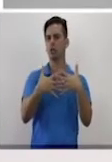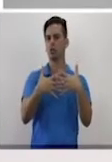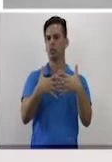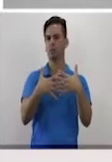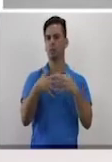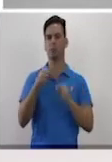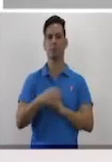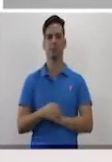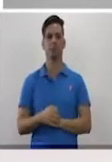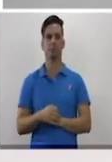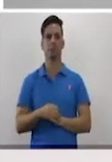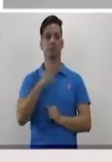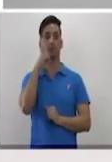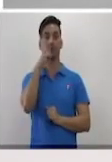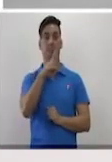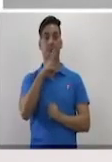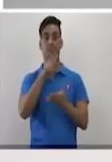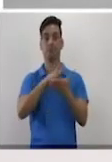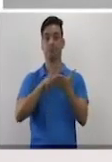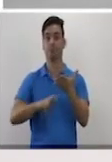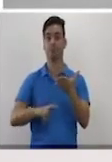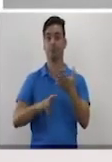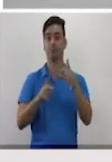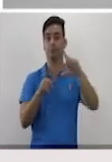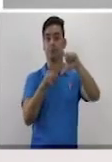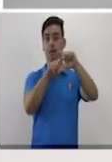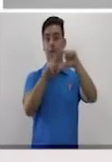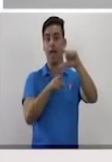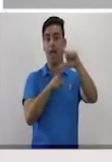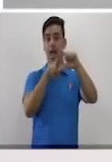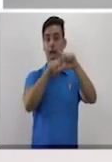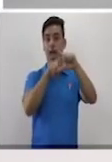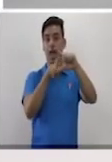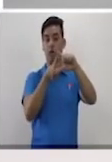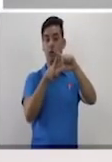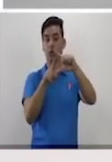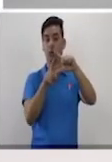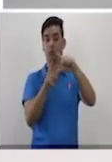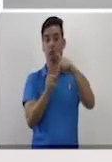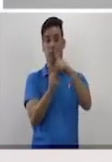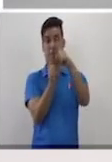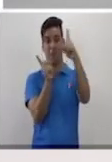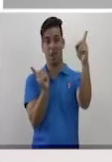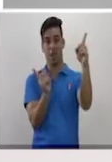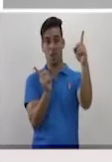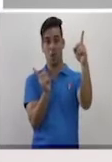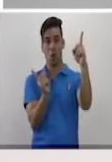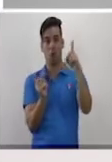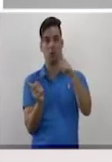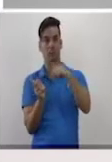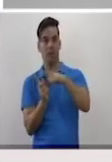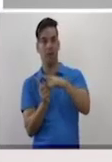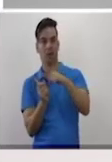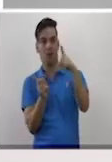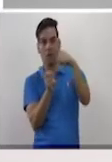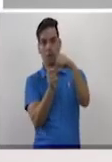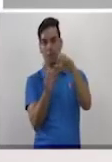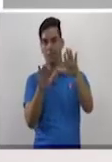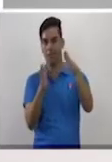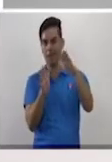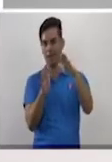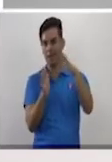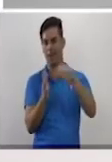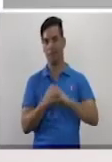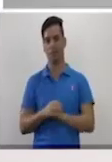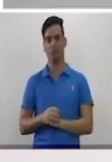del mayor dependen de quién. De la amplitud del menor. Porque escuchaste, la amplitud del mayor de